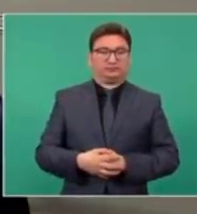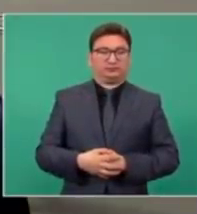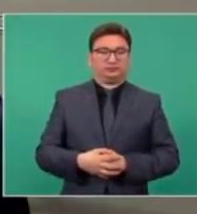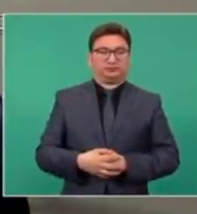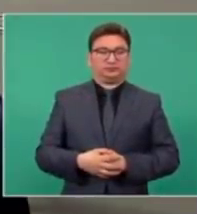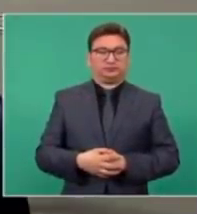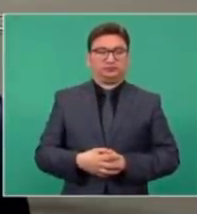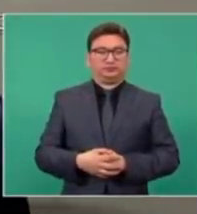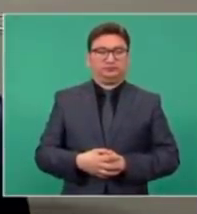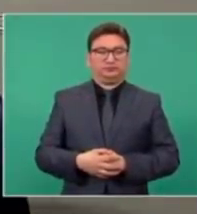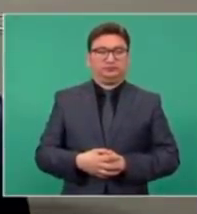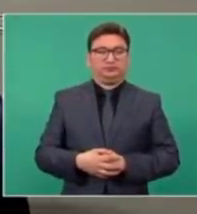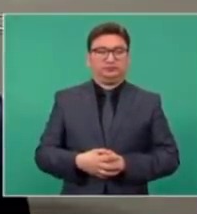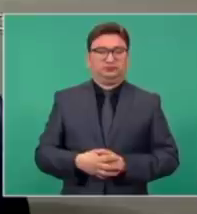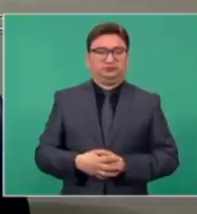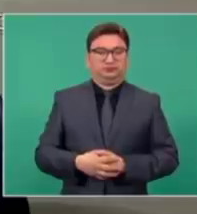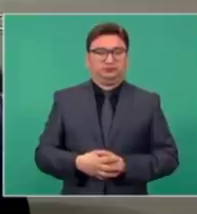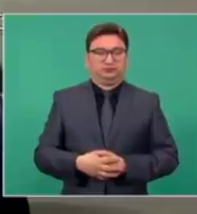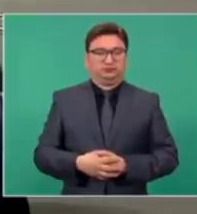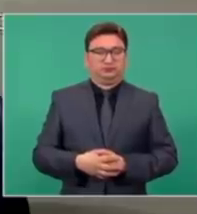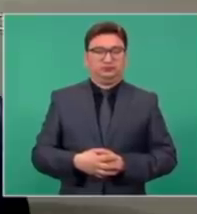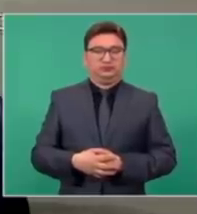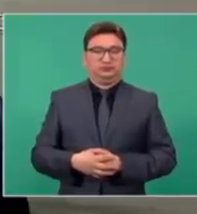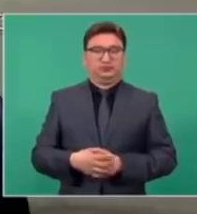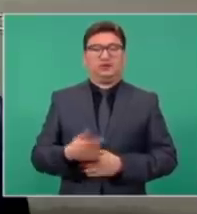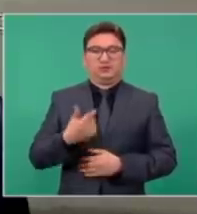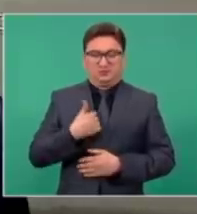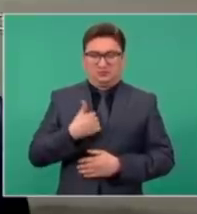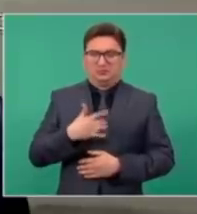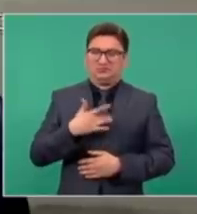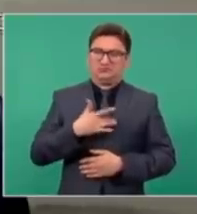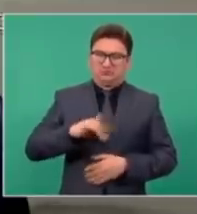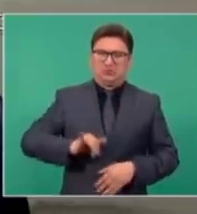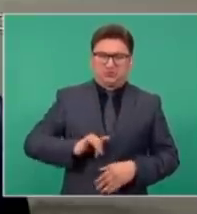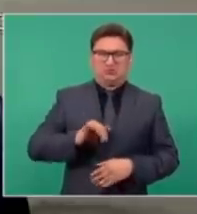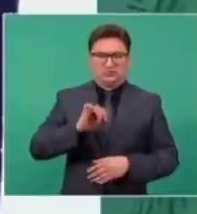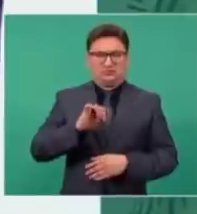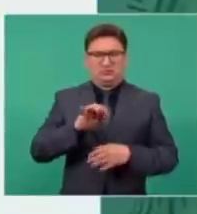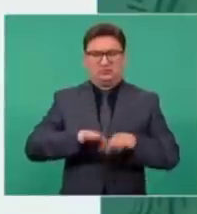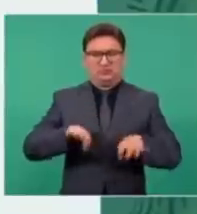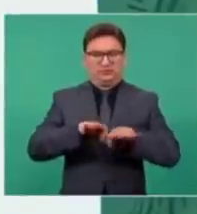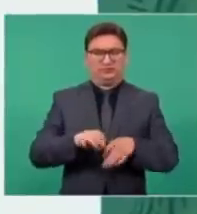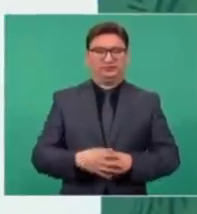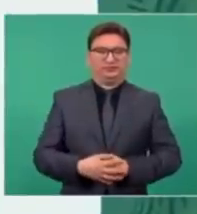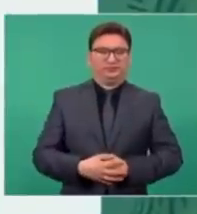Pero es que ayuda mucho, ya no me importa, o sea, sí me importa. Quiero mucho, por ejemplo, a los